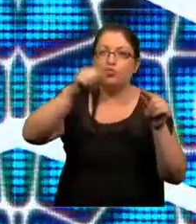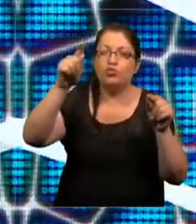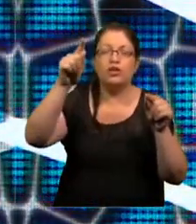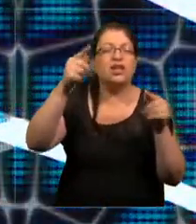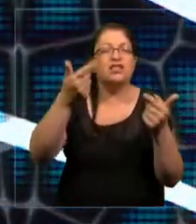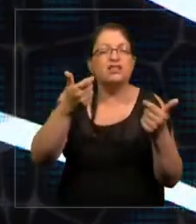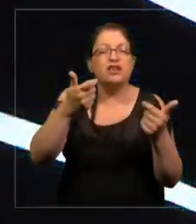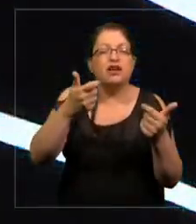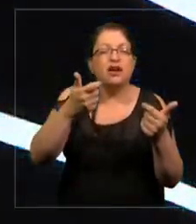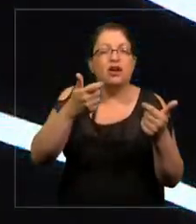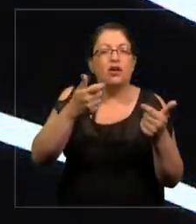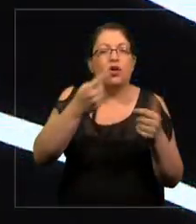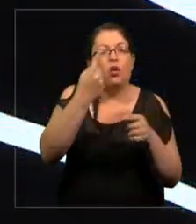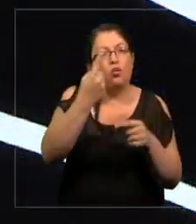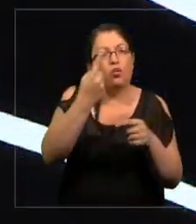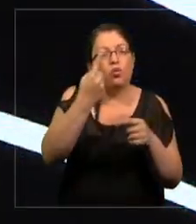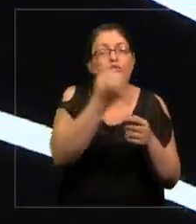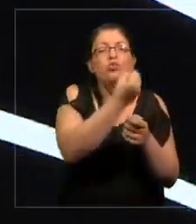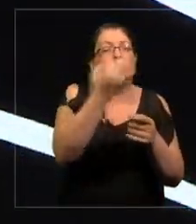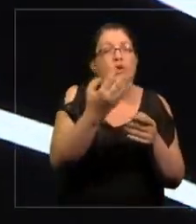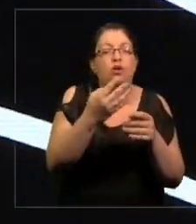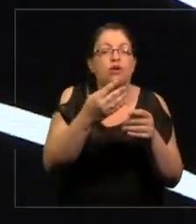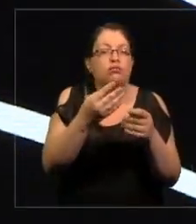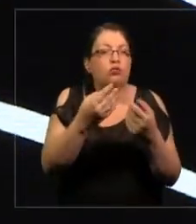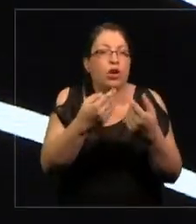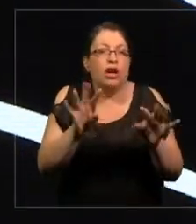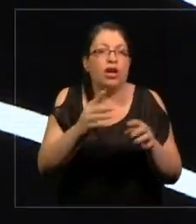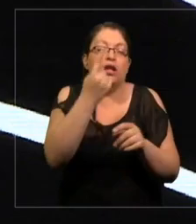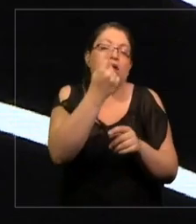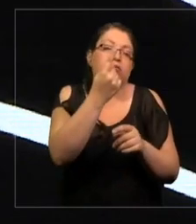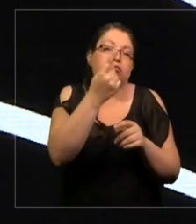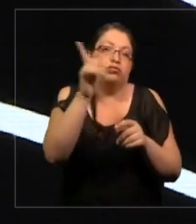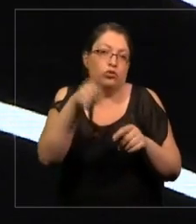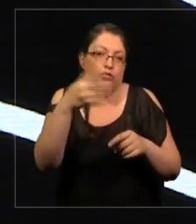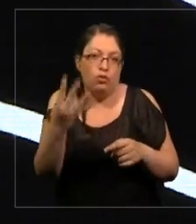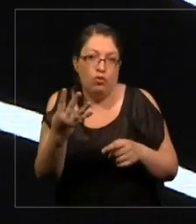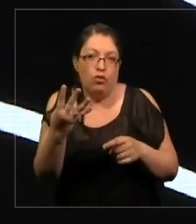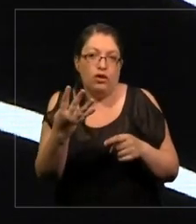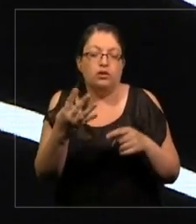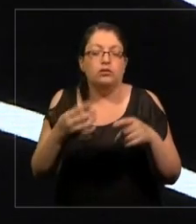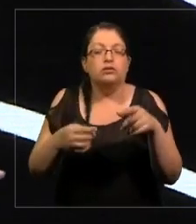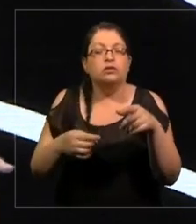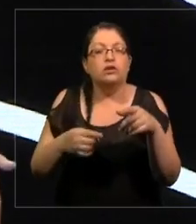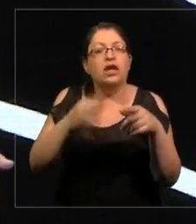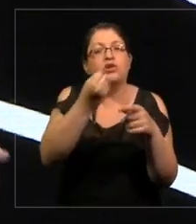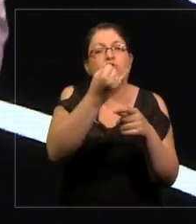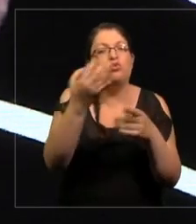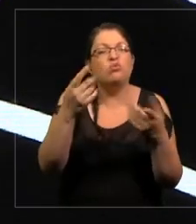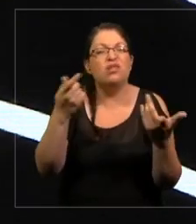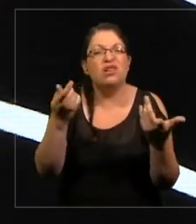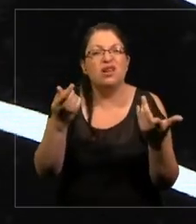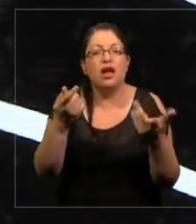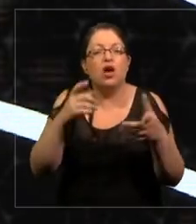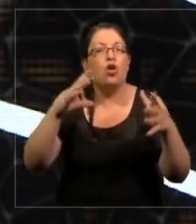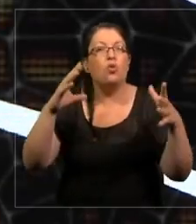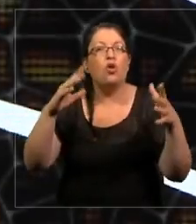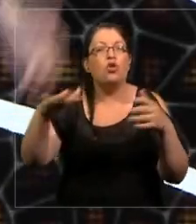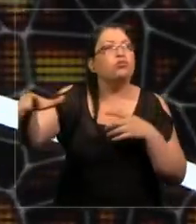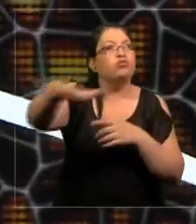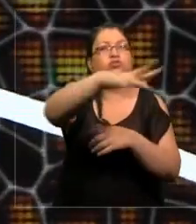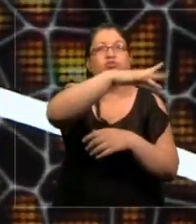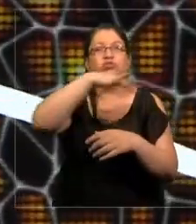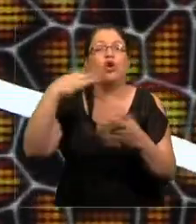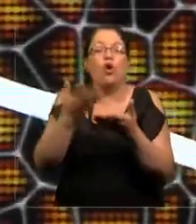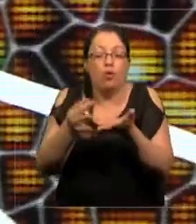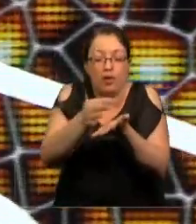de un cuarto. El número cuatro determina la biosfera, cómo usted trabaja dentro de